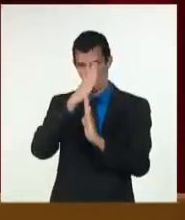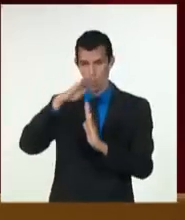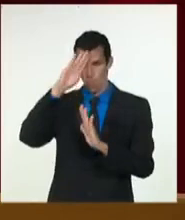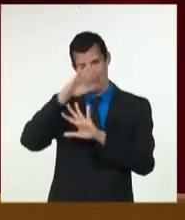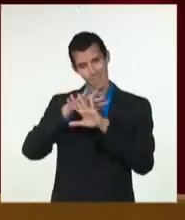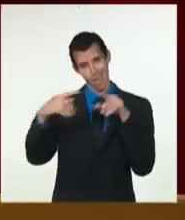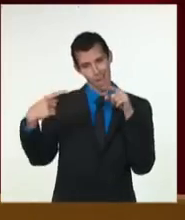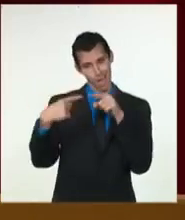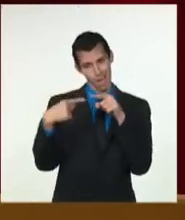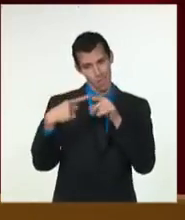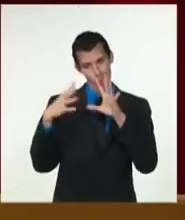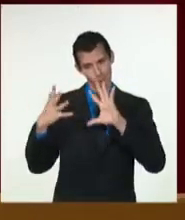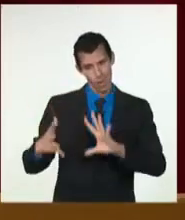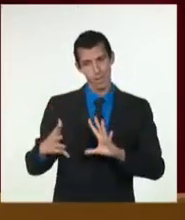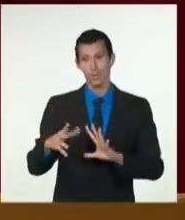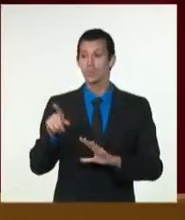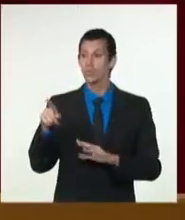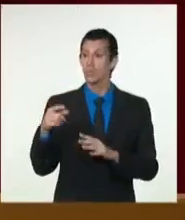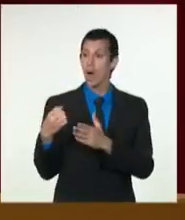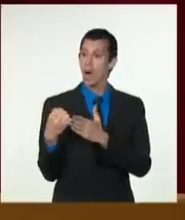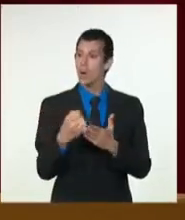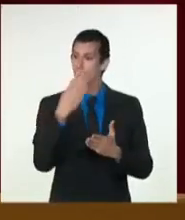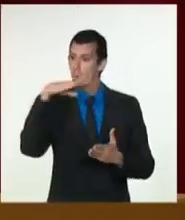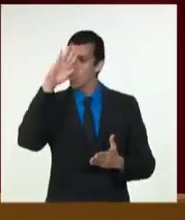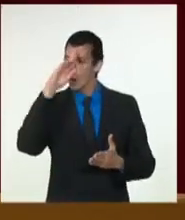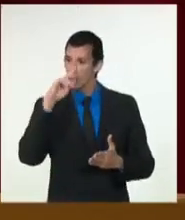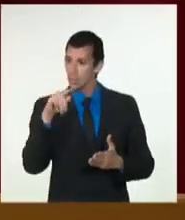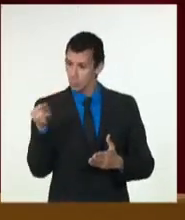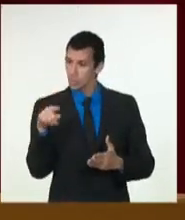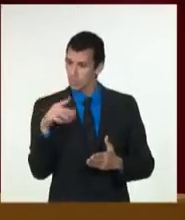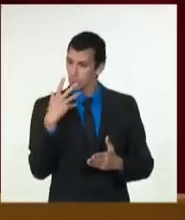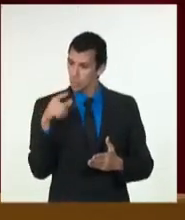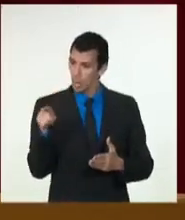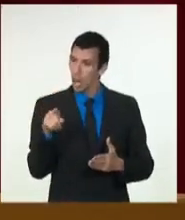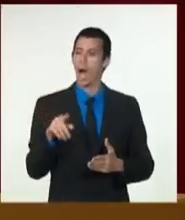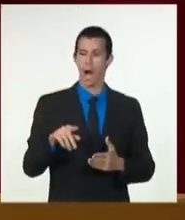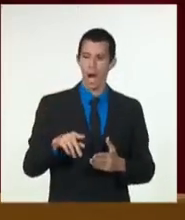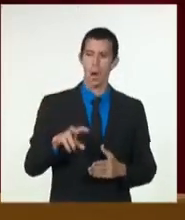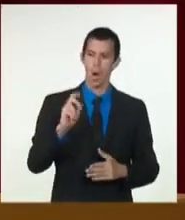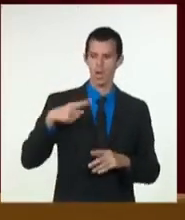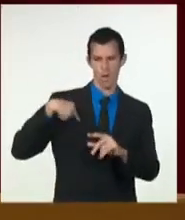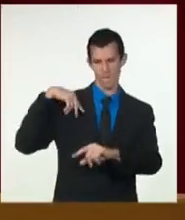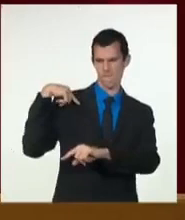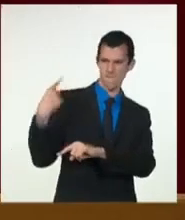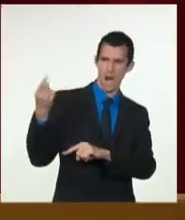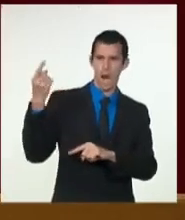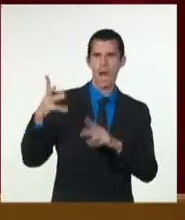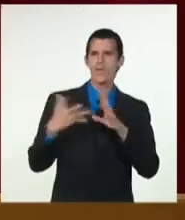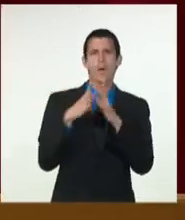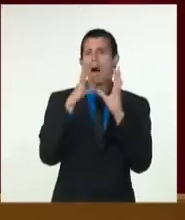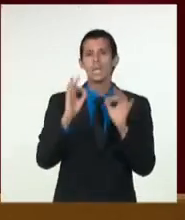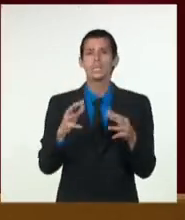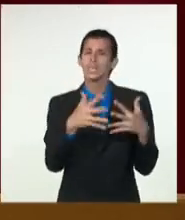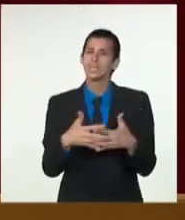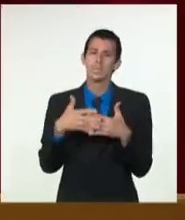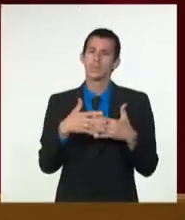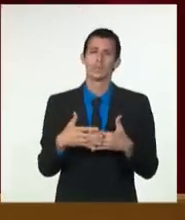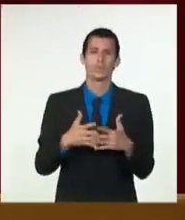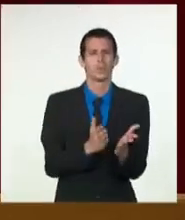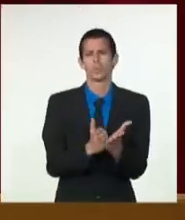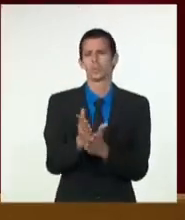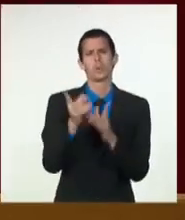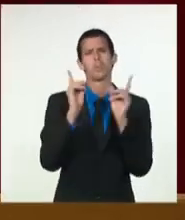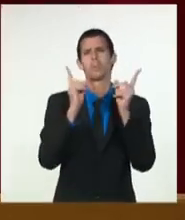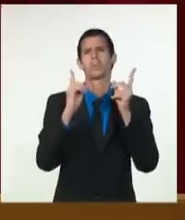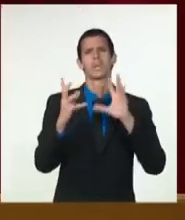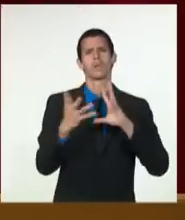y contra sus propios ciudadanos. Nuestro deber es continuar denunciando esa política despiadada y a